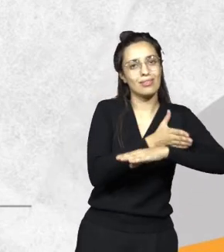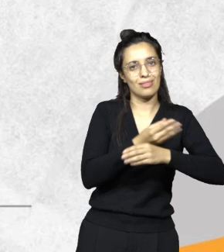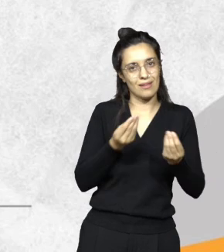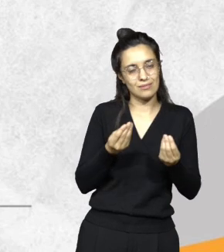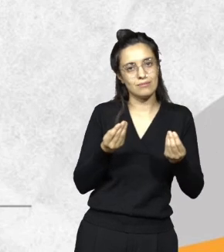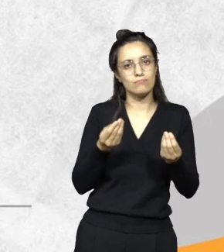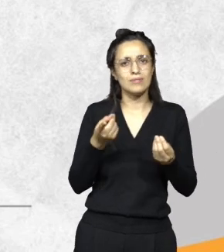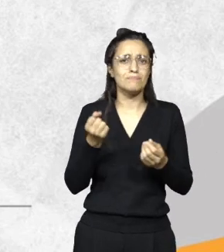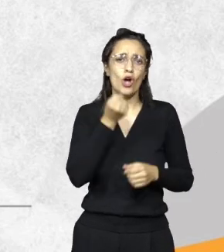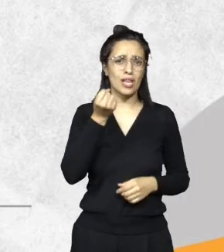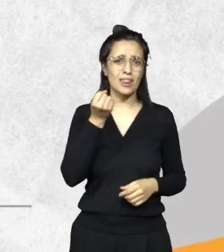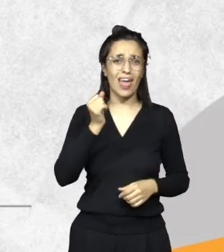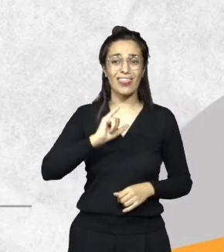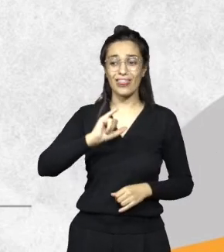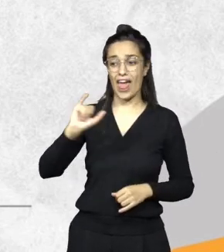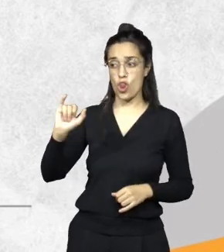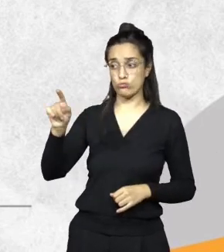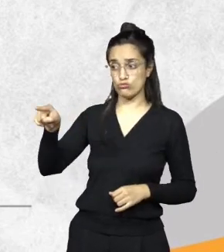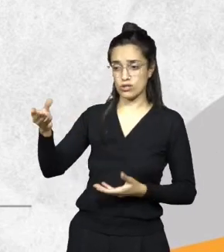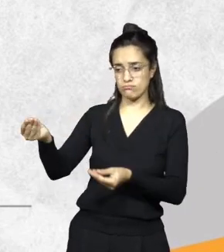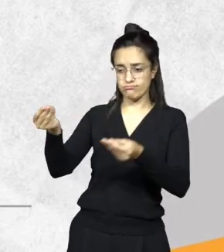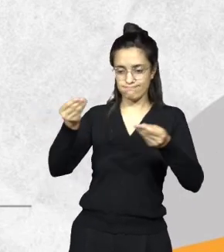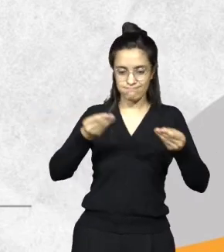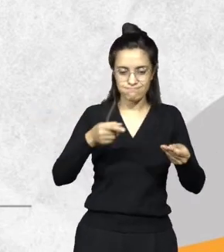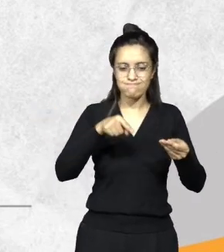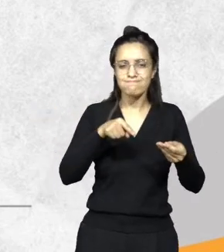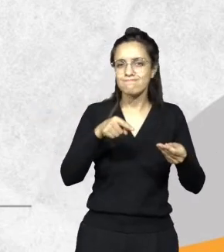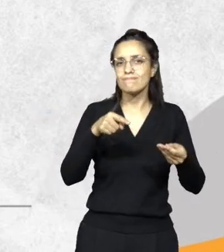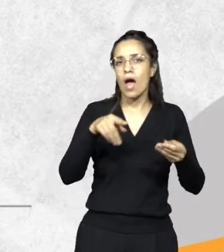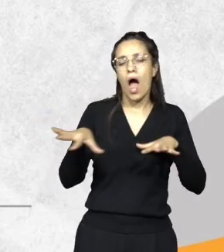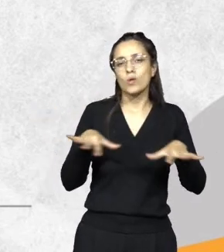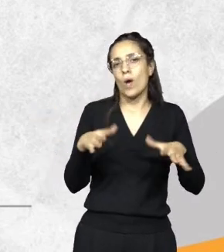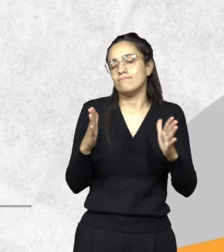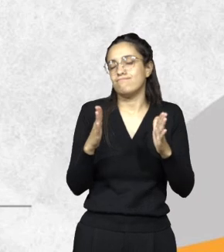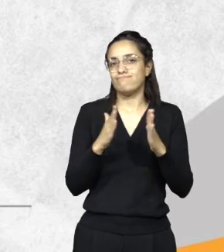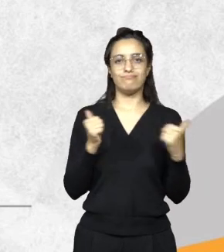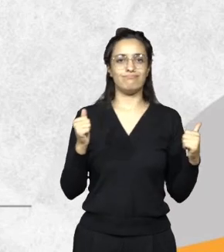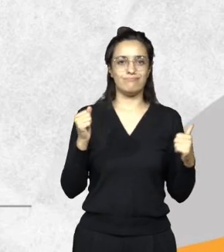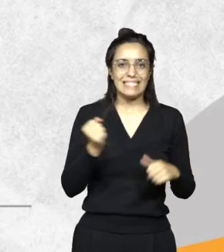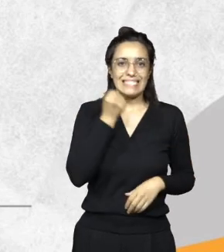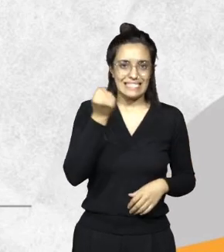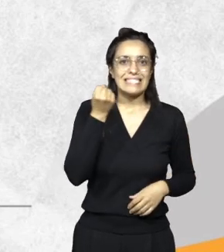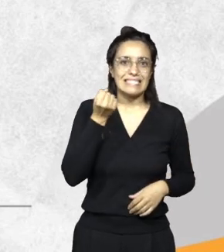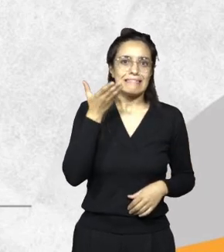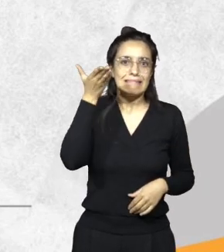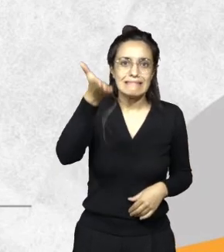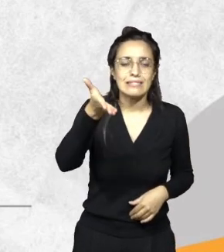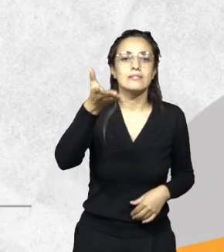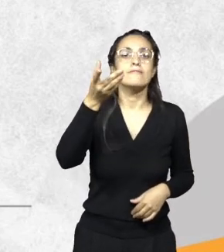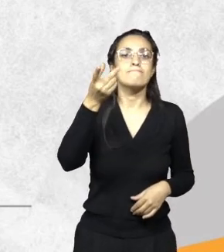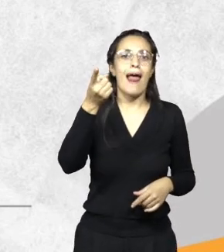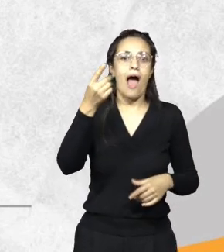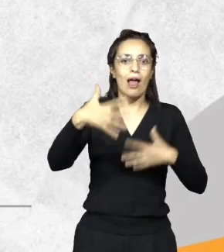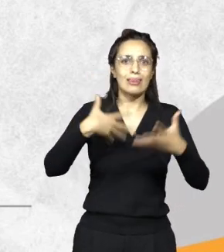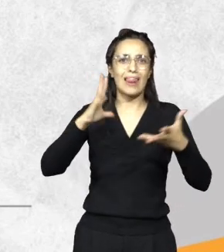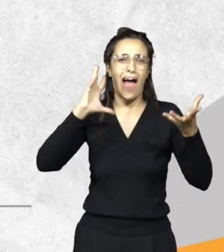recibe una denuncia trata de actuar lo más rápido posible para poder llegar y evitar que el daño ambiental avance. Y